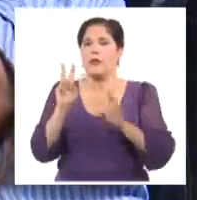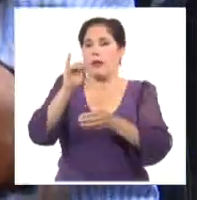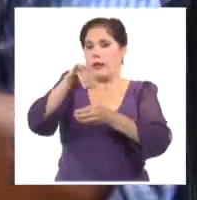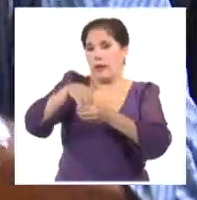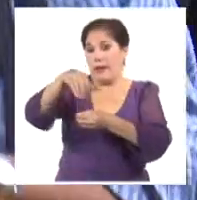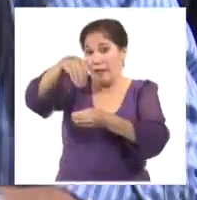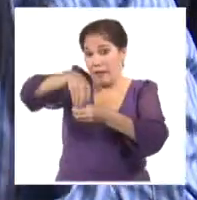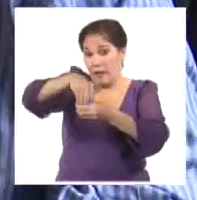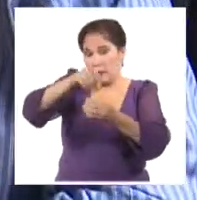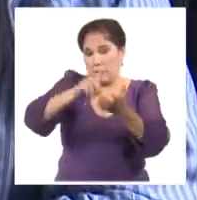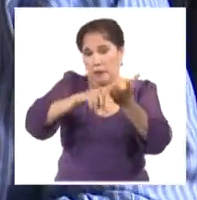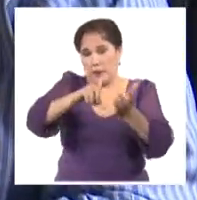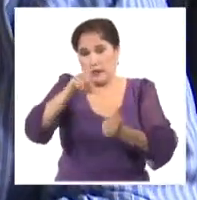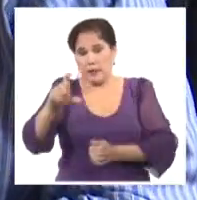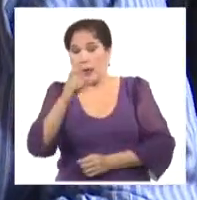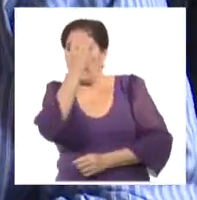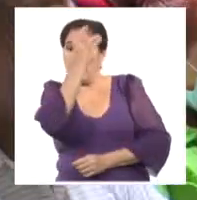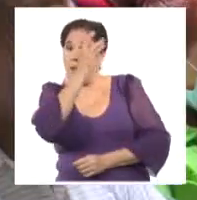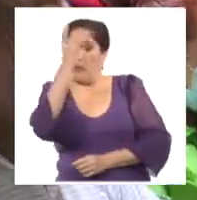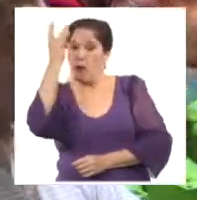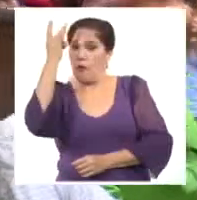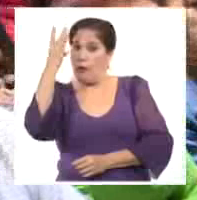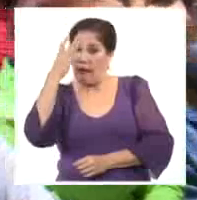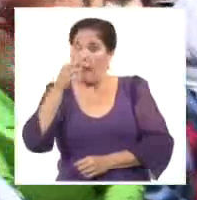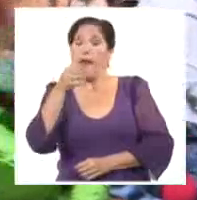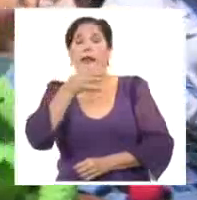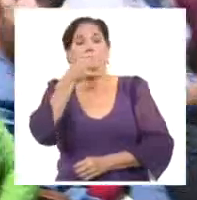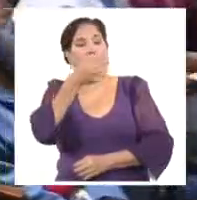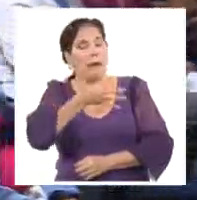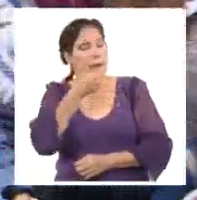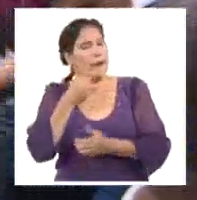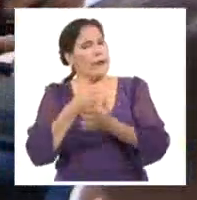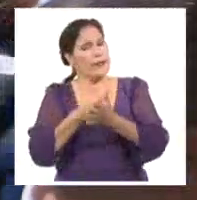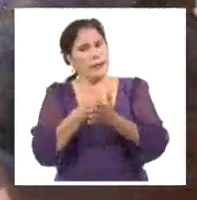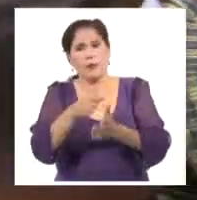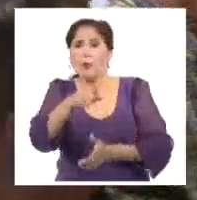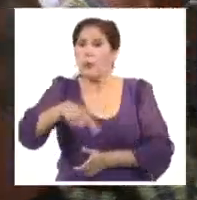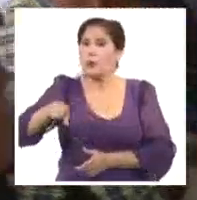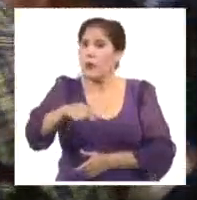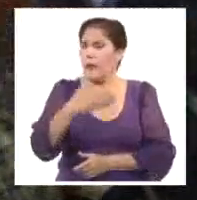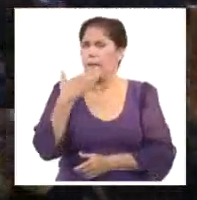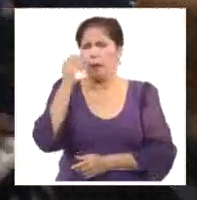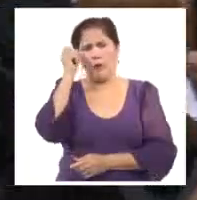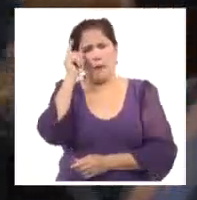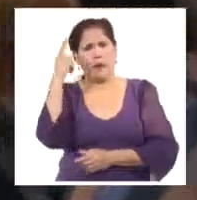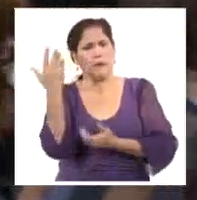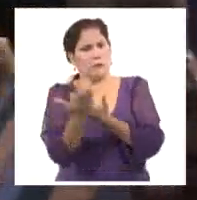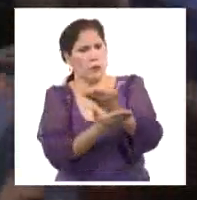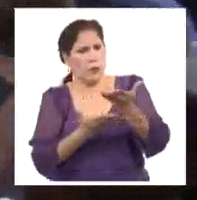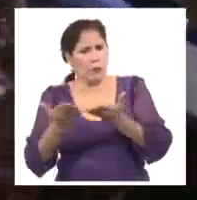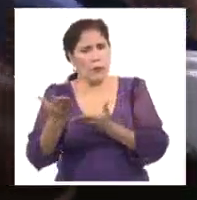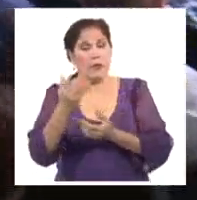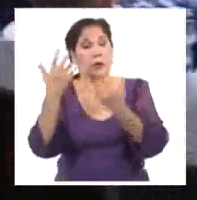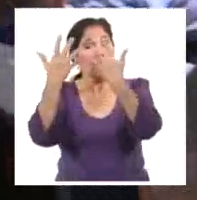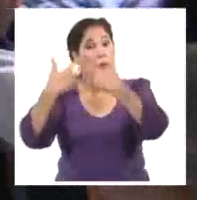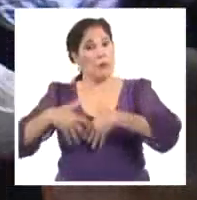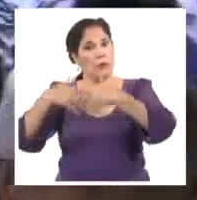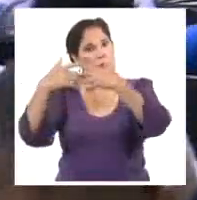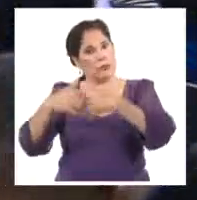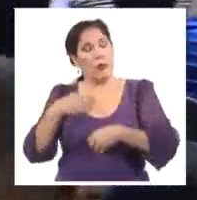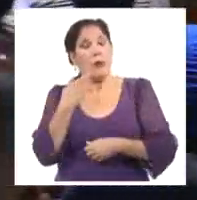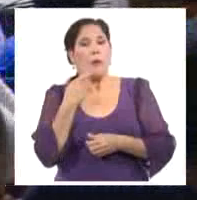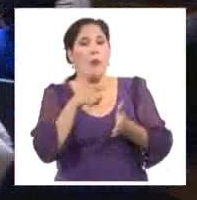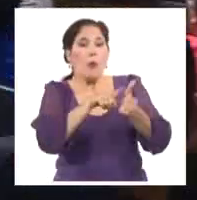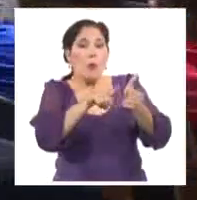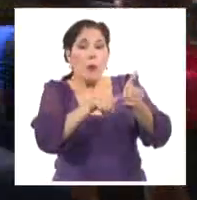Central del Partido, Roberto Morales Ojeda, insistió en generalizar las mejores experiencias, elevar la cultura jurídica del